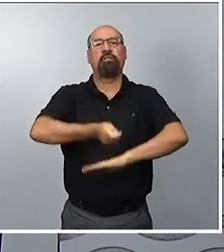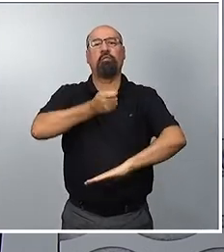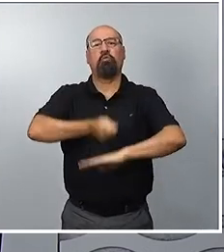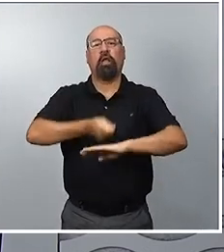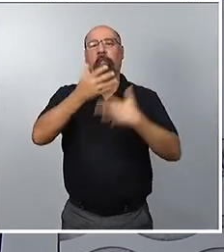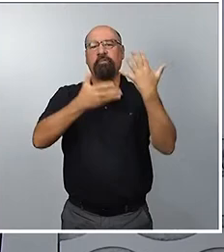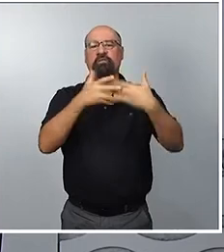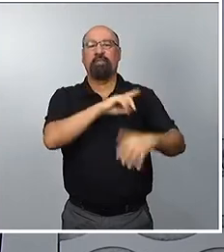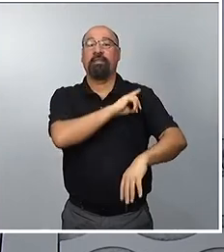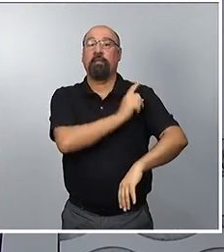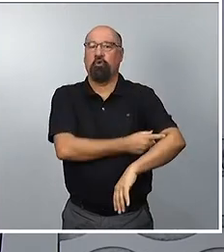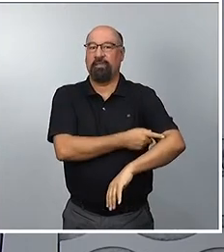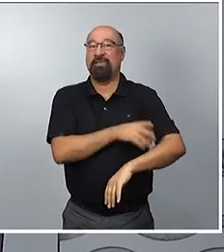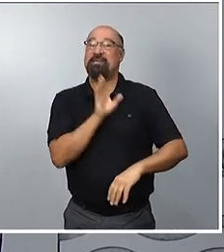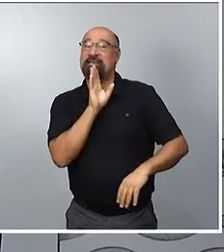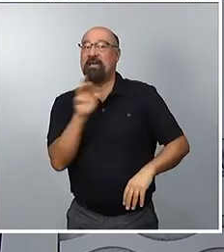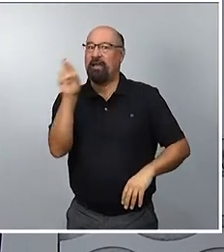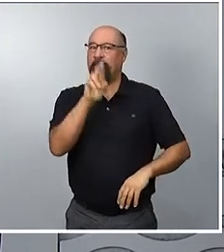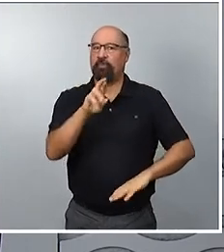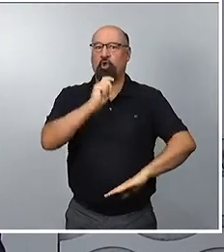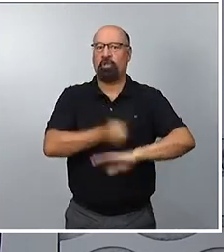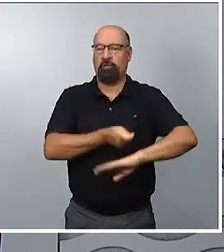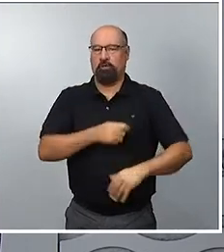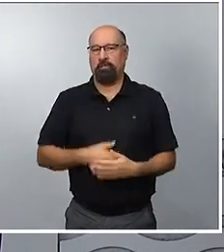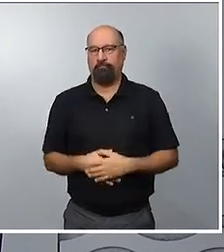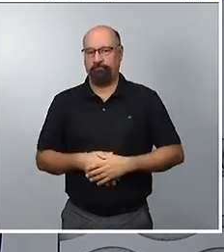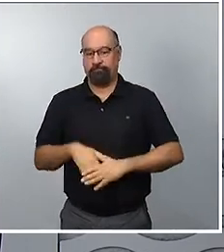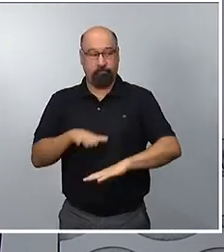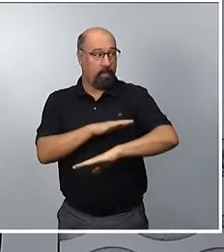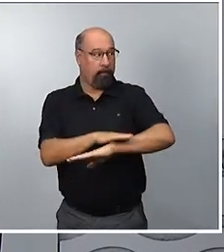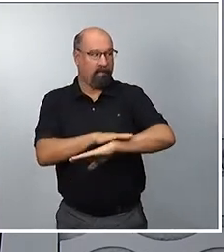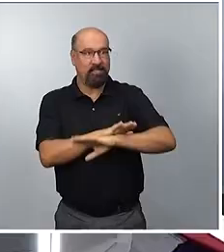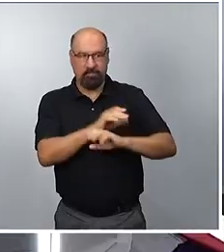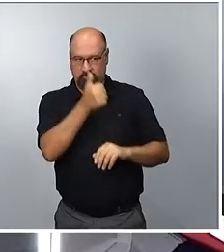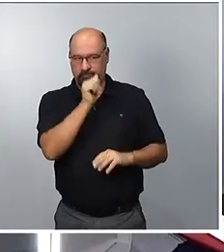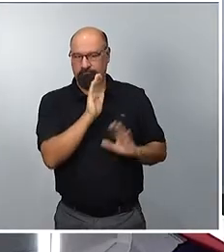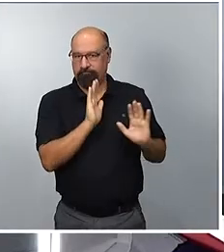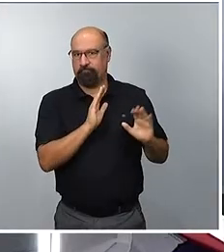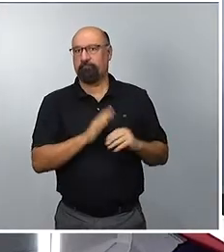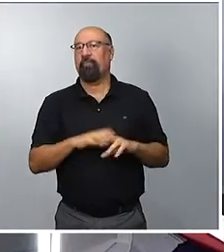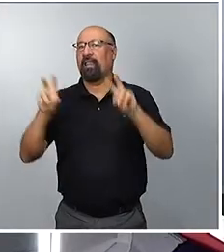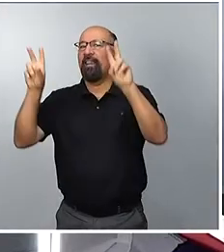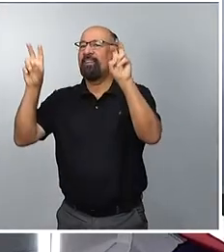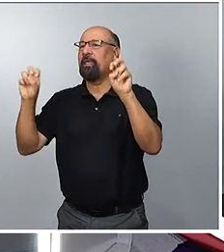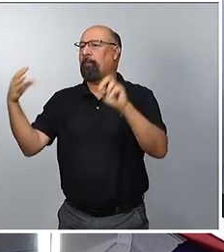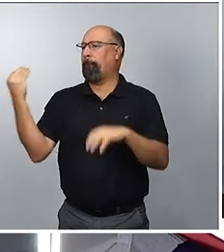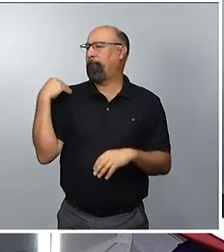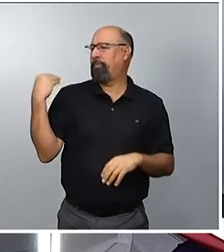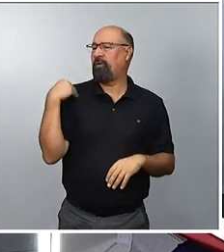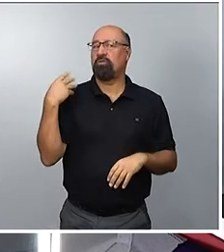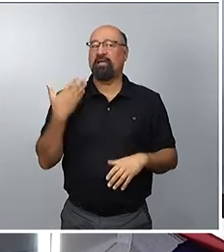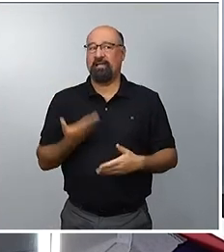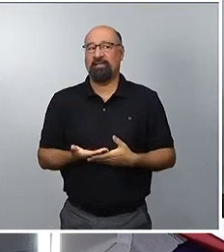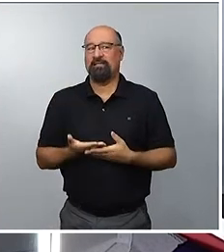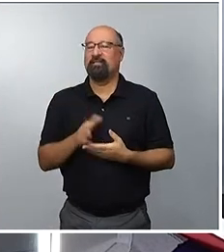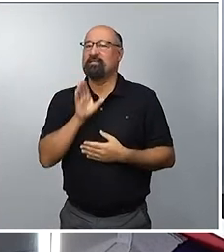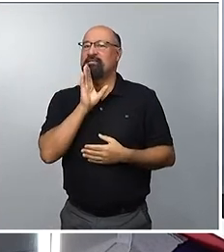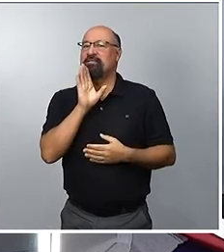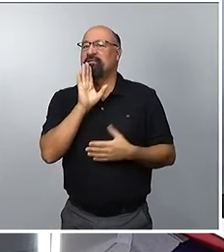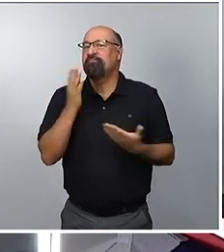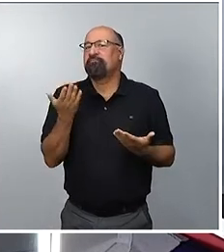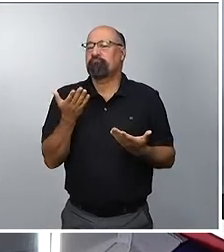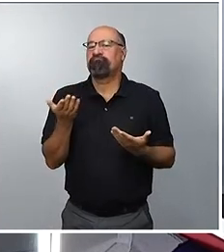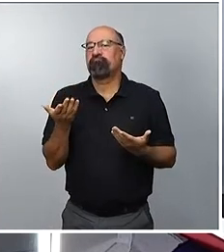Repito, tribunal. Gracias, ministro. En relación con la pregunta que me planteaba sobre cómo asume